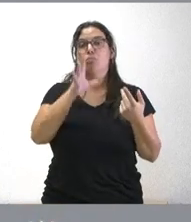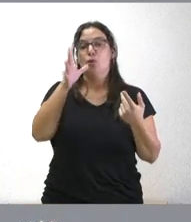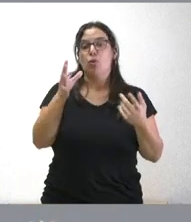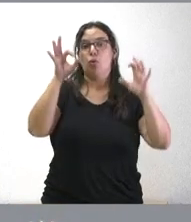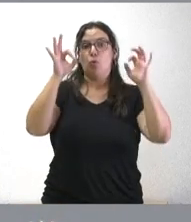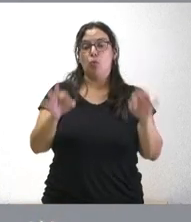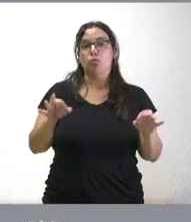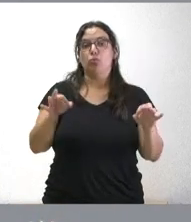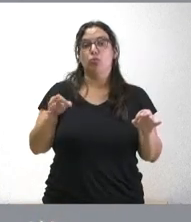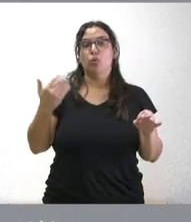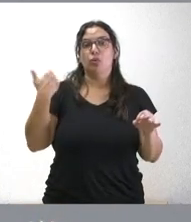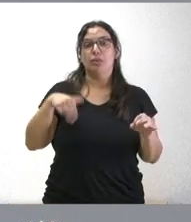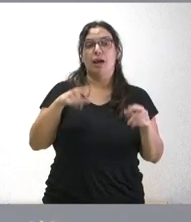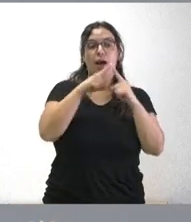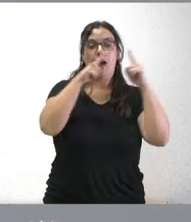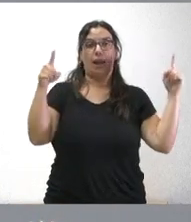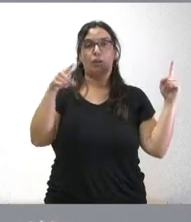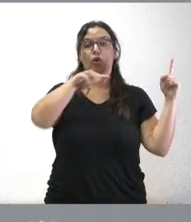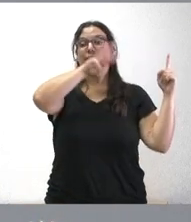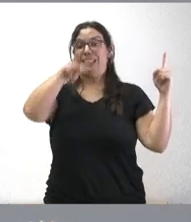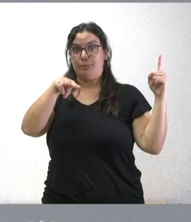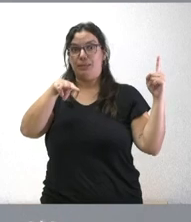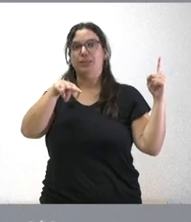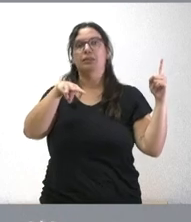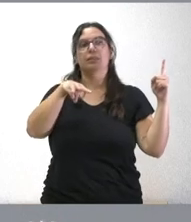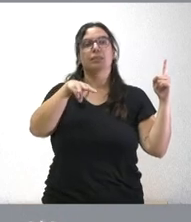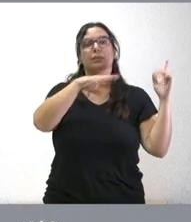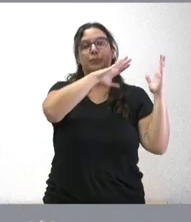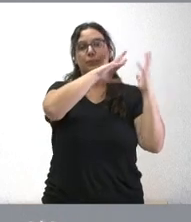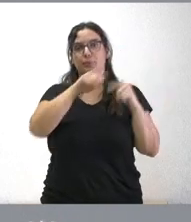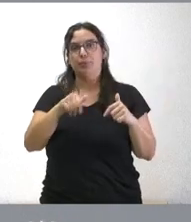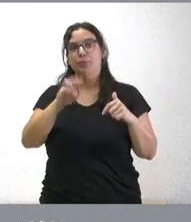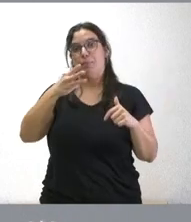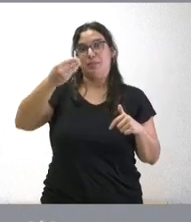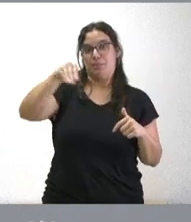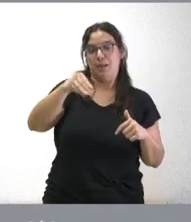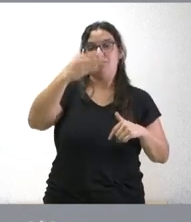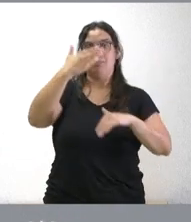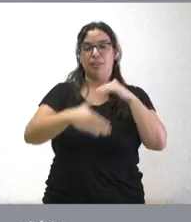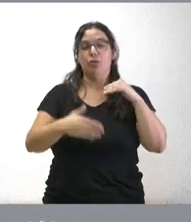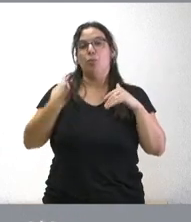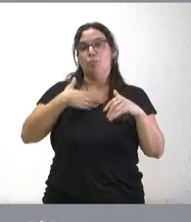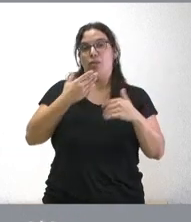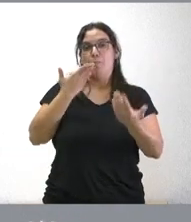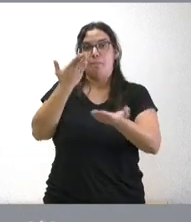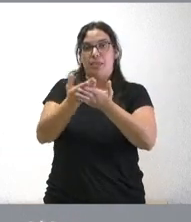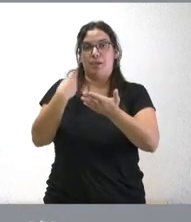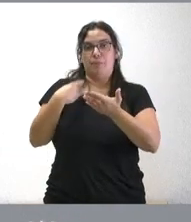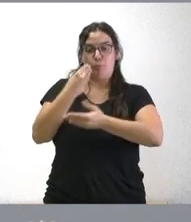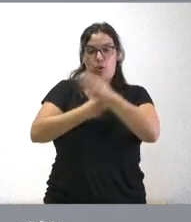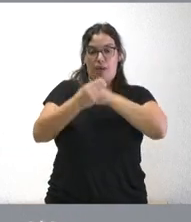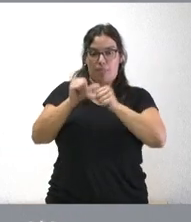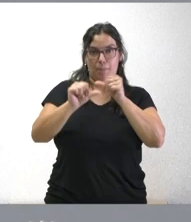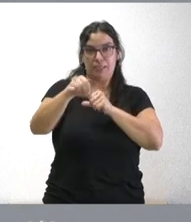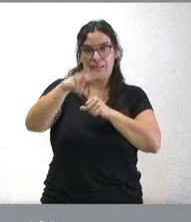finalizado el tercer trimestre del año han concluido los tres meses adicionales de periodo en los cuales se puede pedir esta